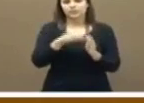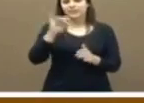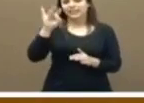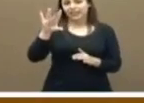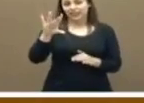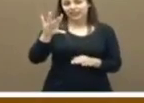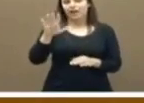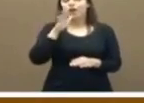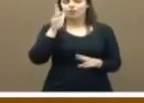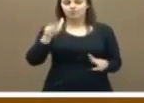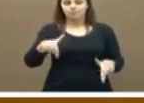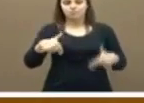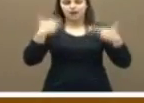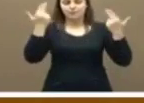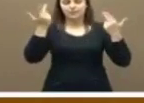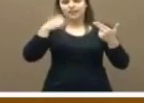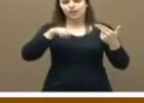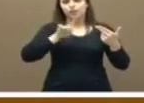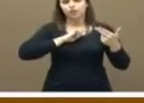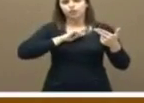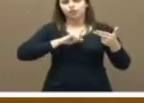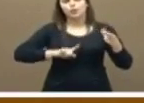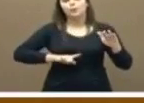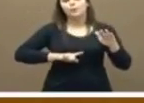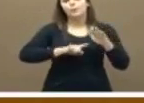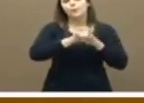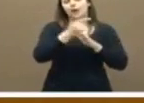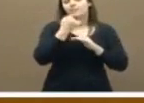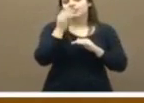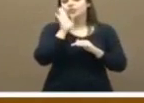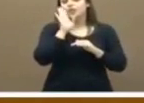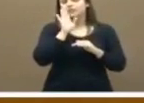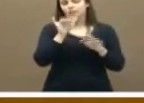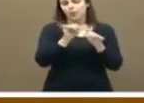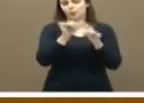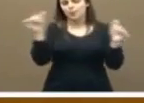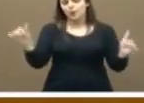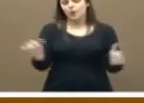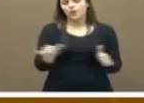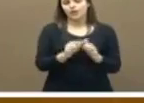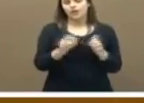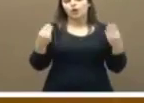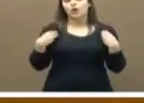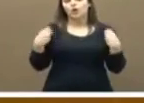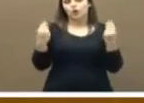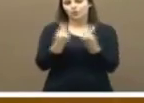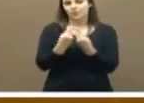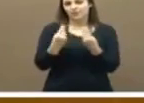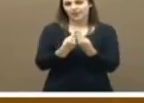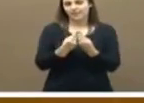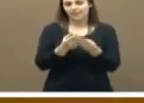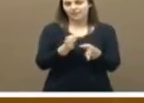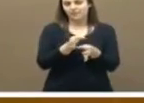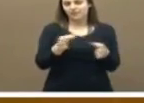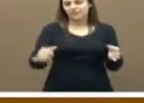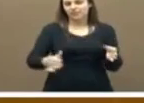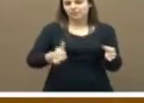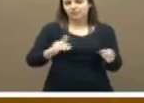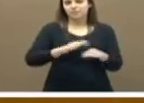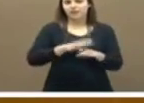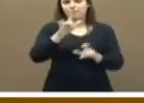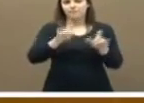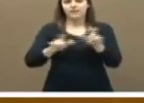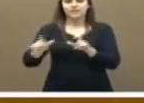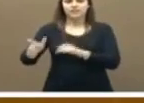permita que podamos desarrollar, como decía, un modelo de convivencia más adecuado para las